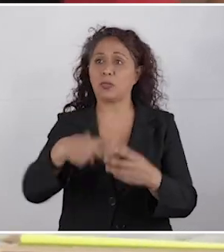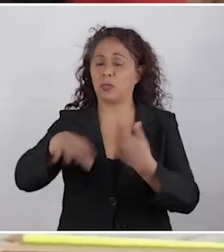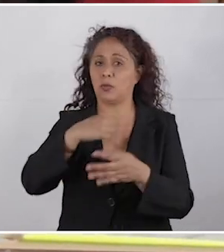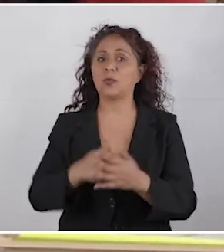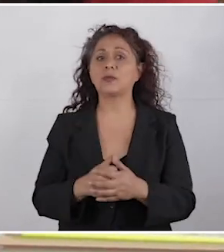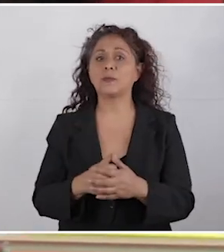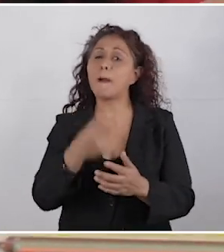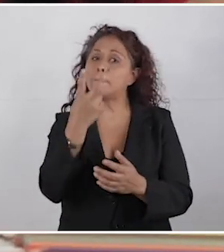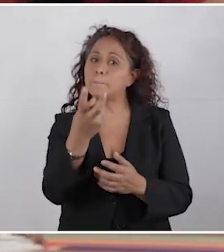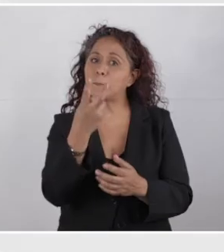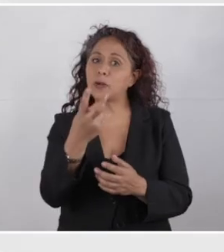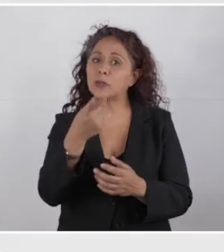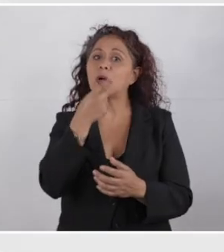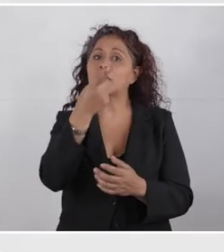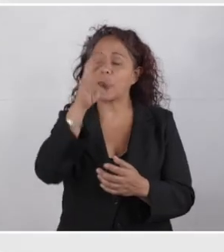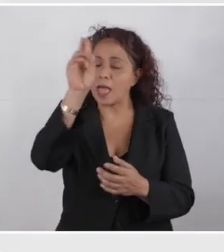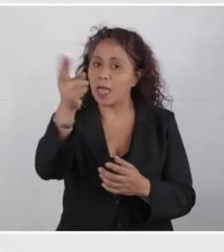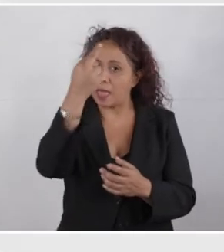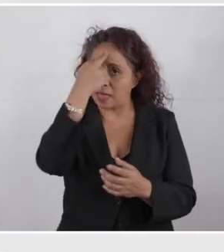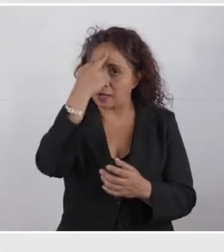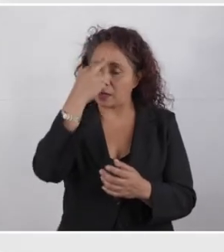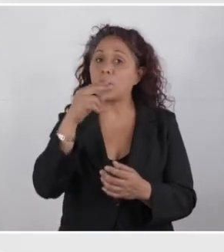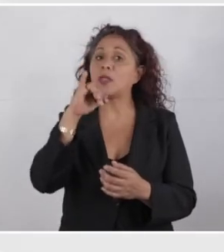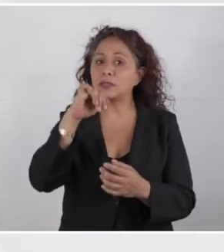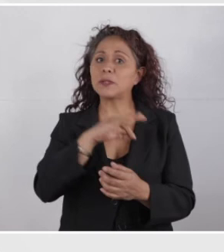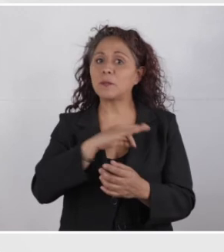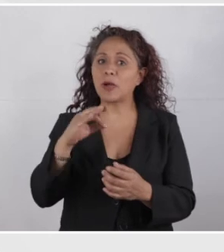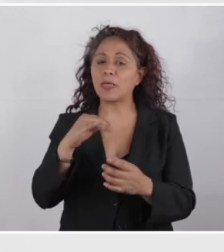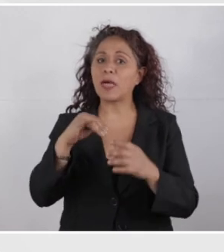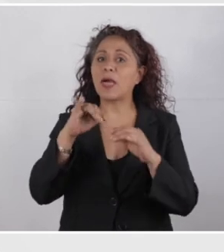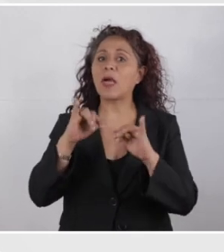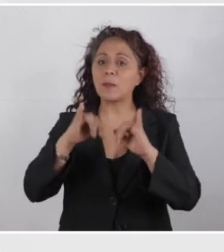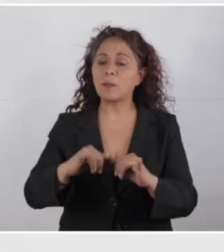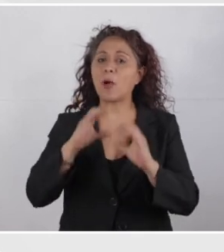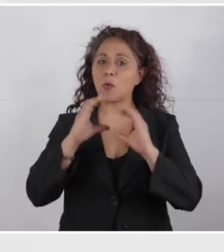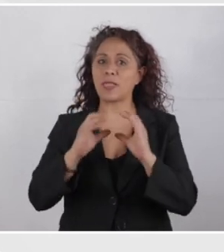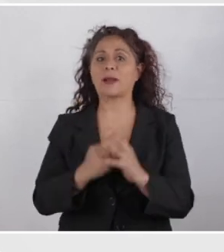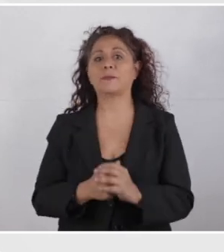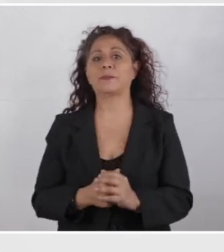COVID-19. Por eso te recuerdo, que si te cuidas tú, nos cuidamos todos.